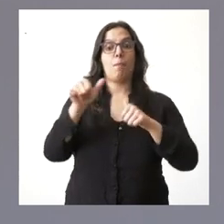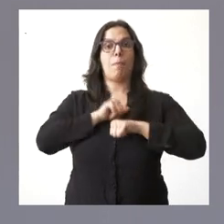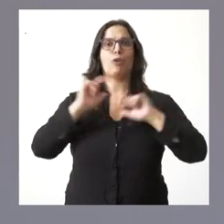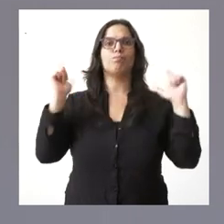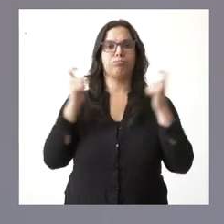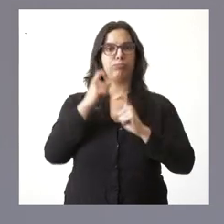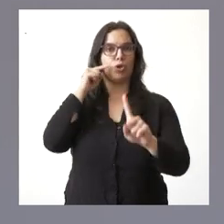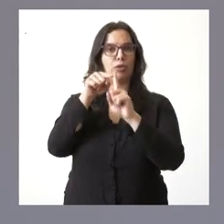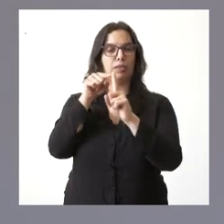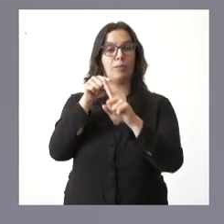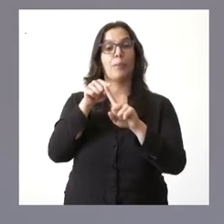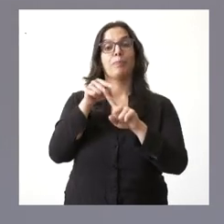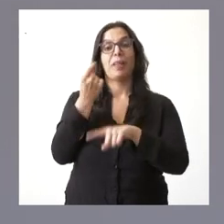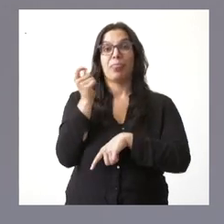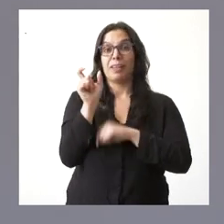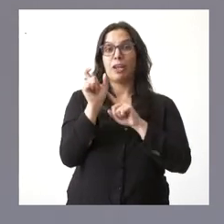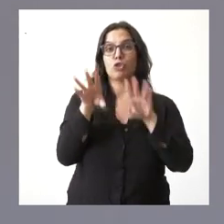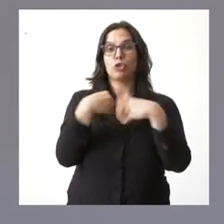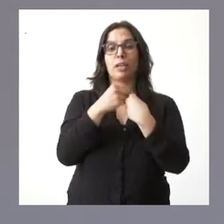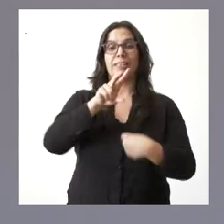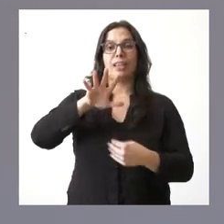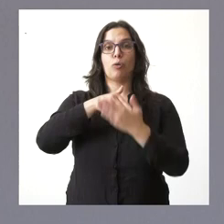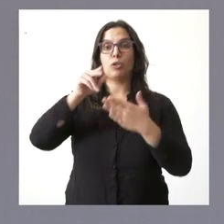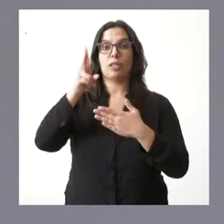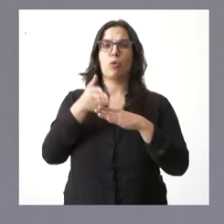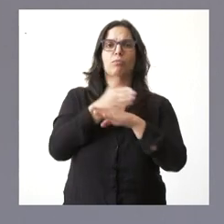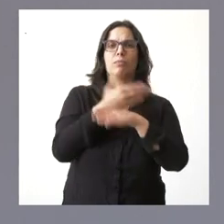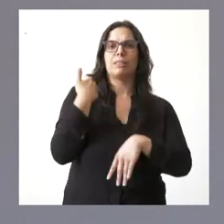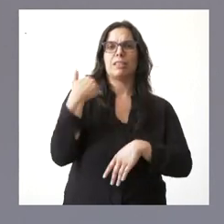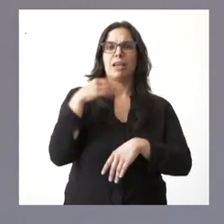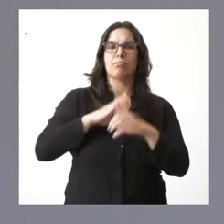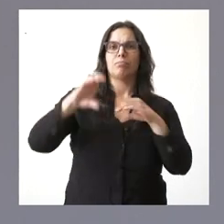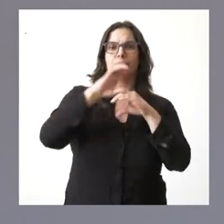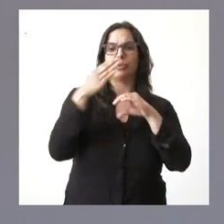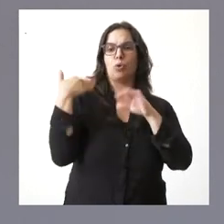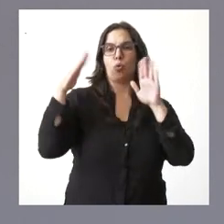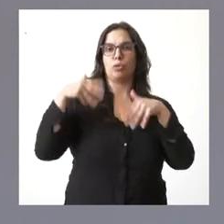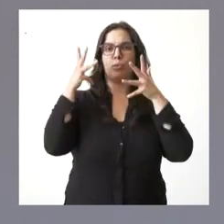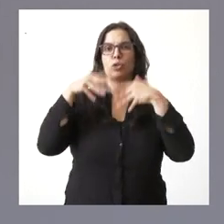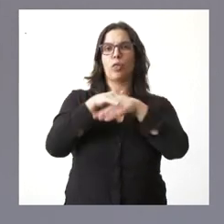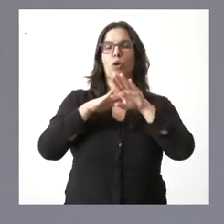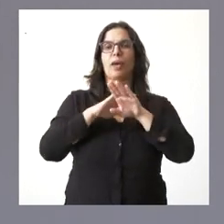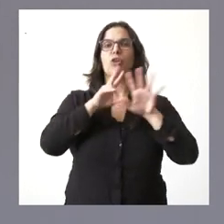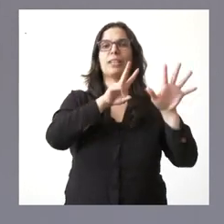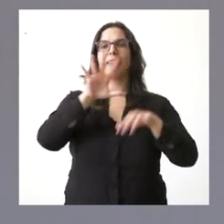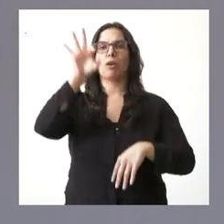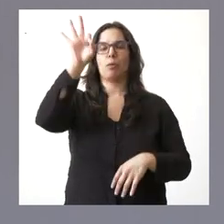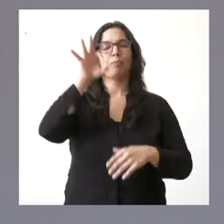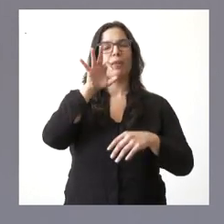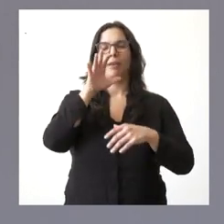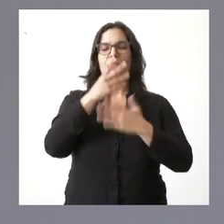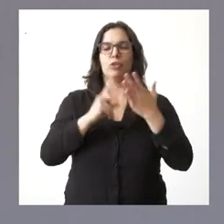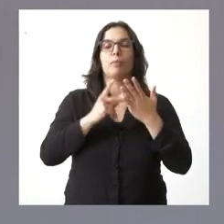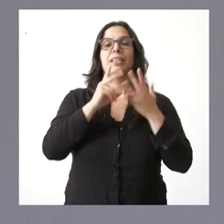cantidad de 25 millones de euros se une a la que ya conocen ustedes del último Consejo de Gobierno, que fueron 75 millones de euros